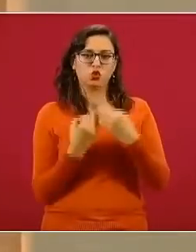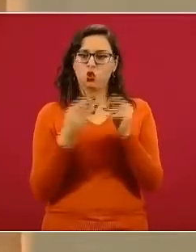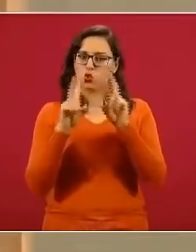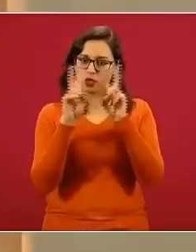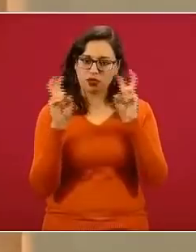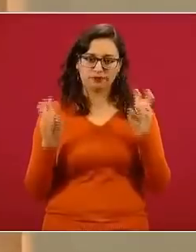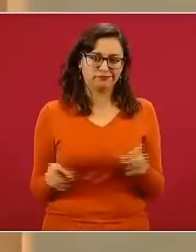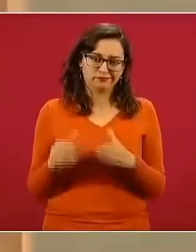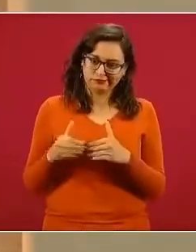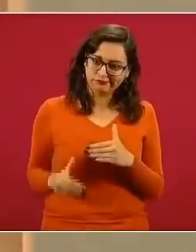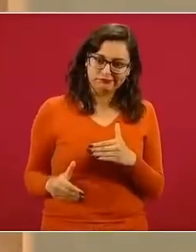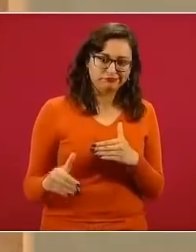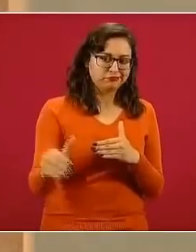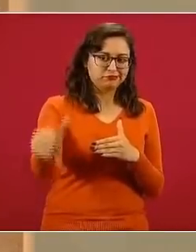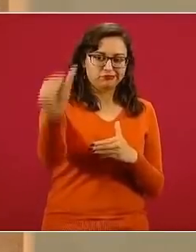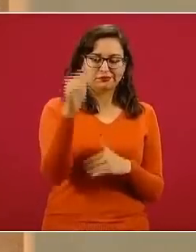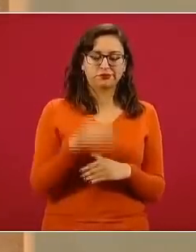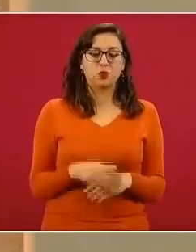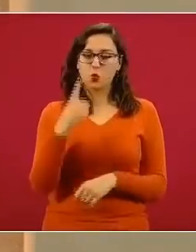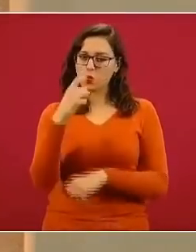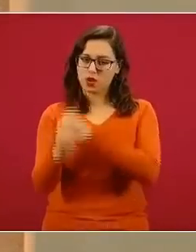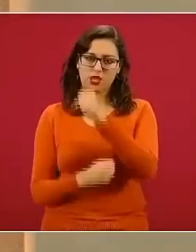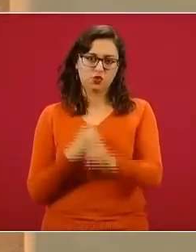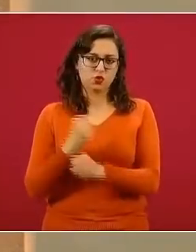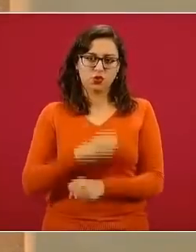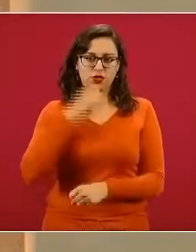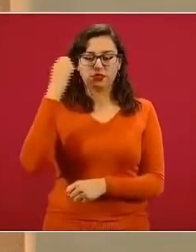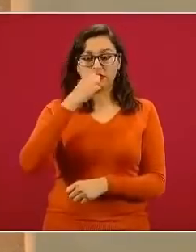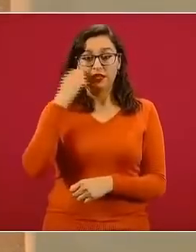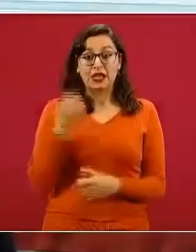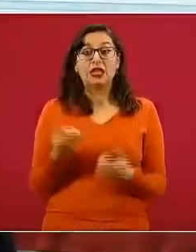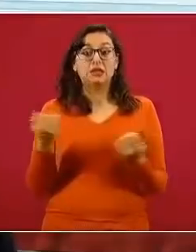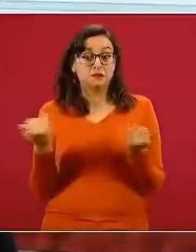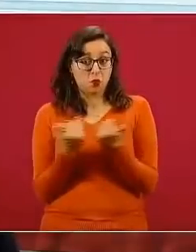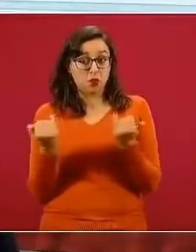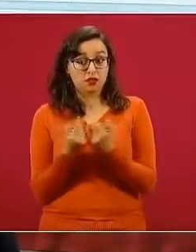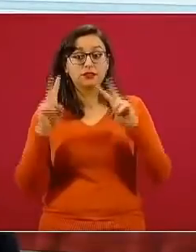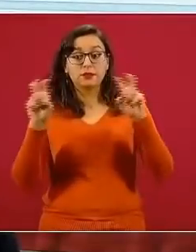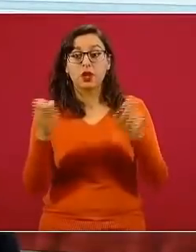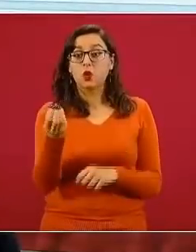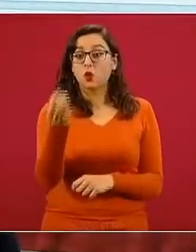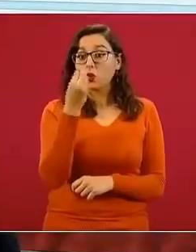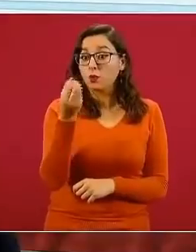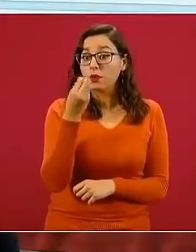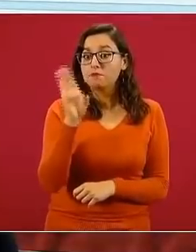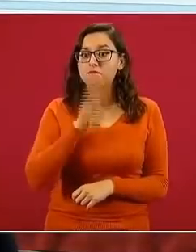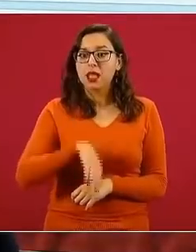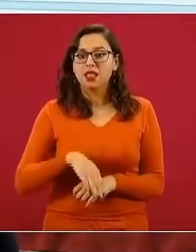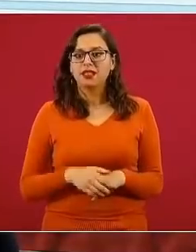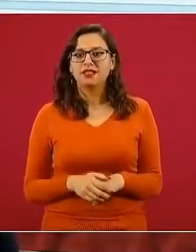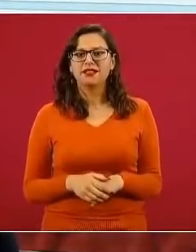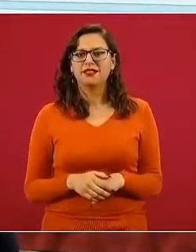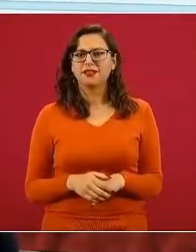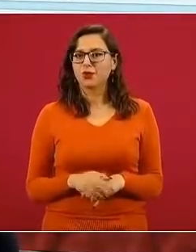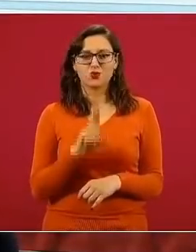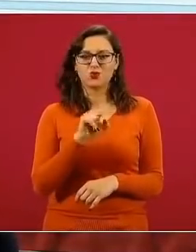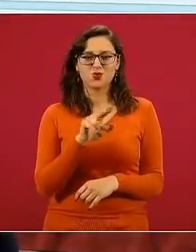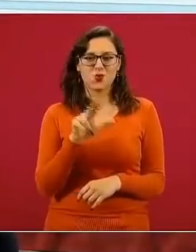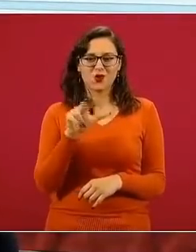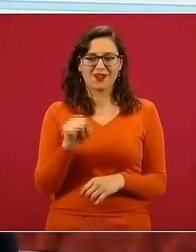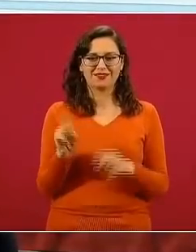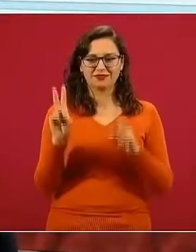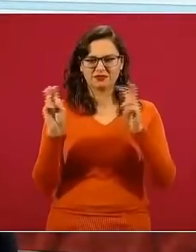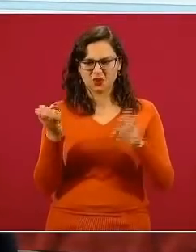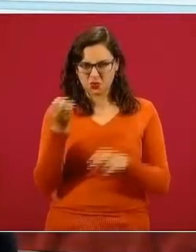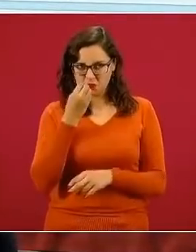largo del ciclo escolar. Y también para comer mal. Comer mal era un concepto abstracto en la escuela y